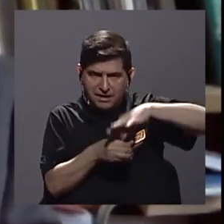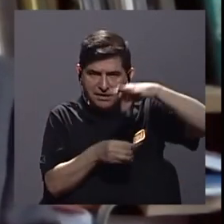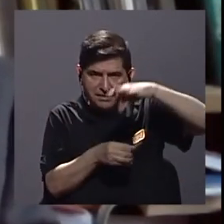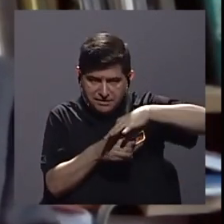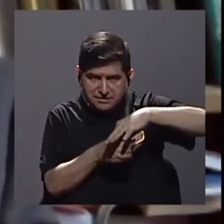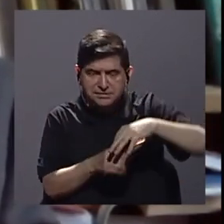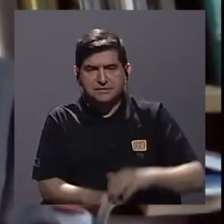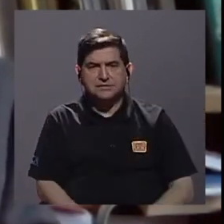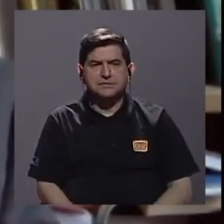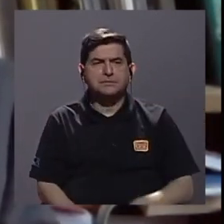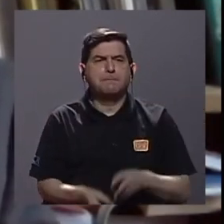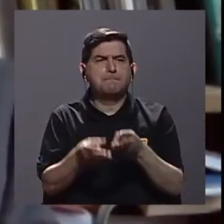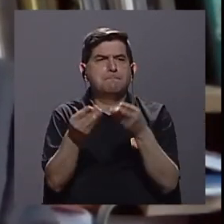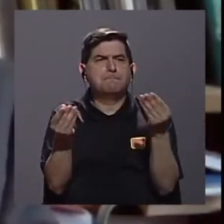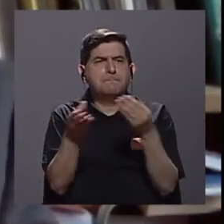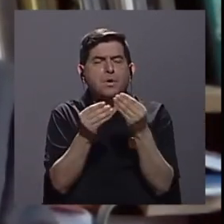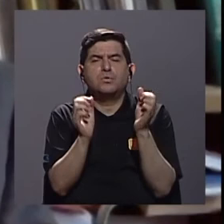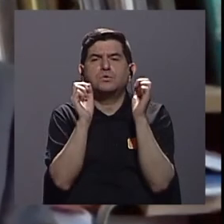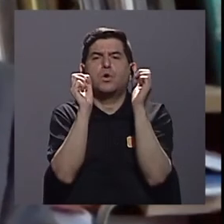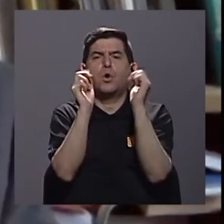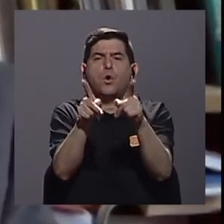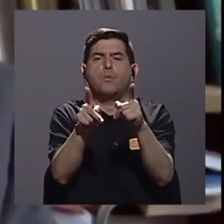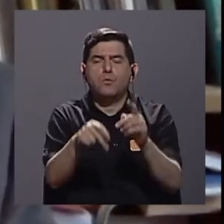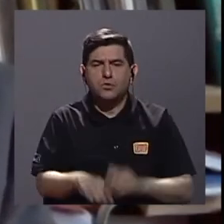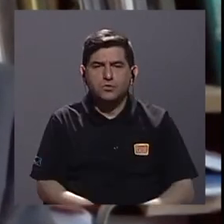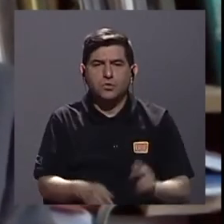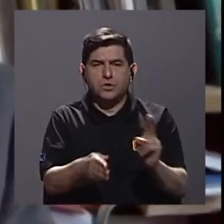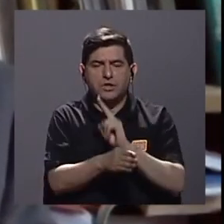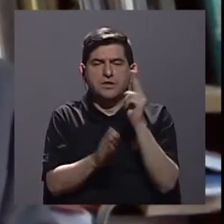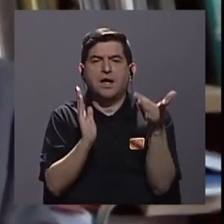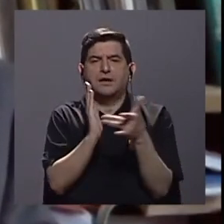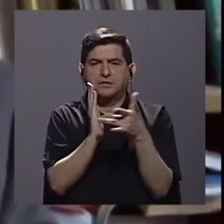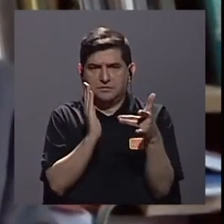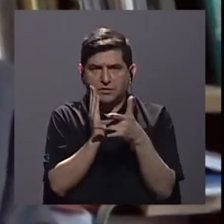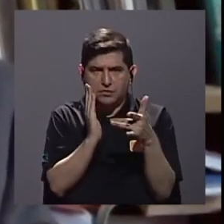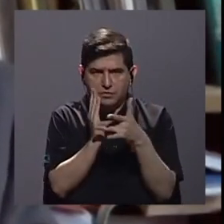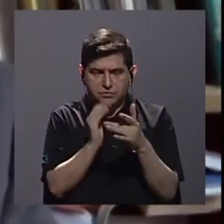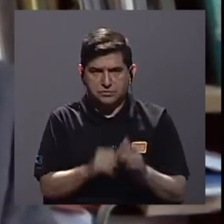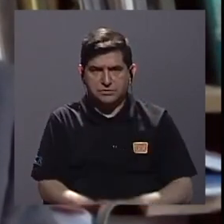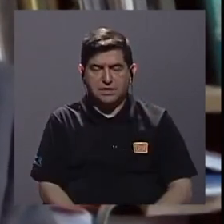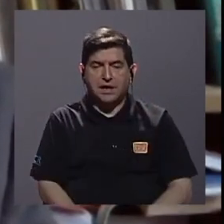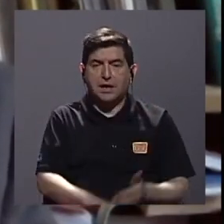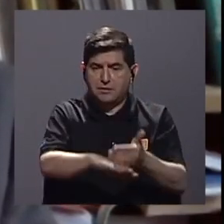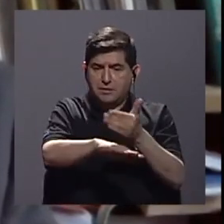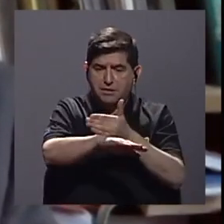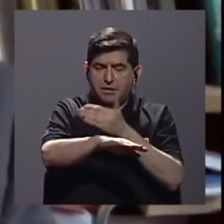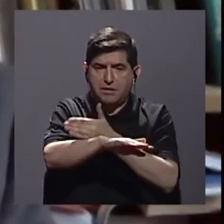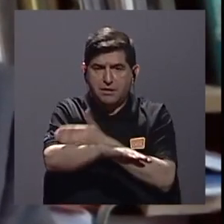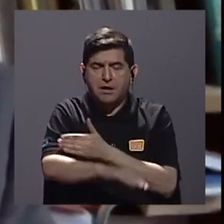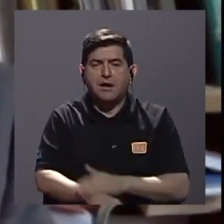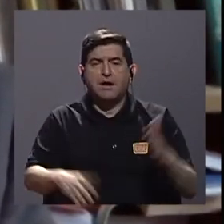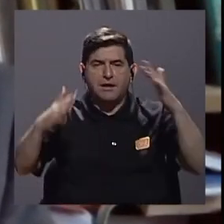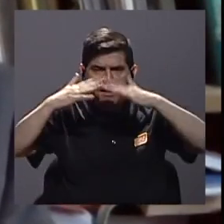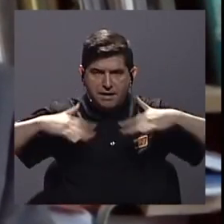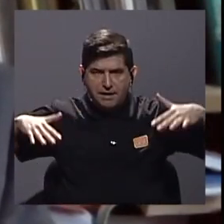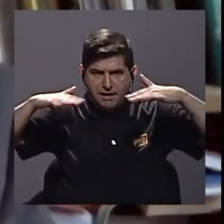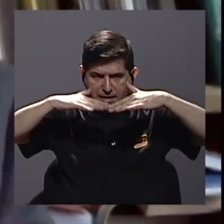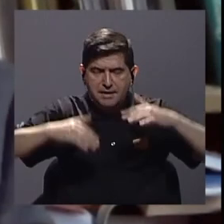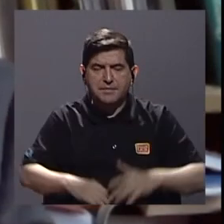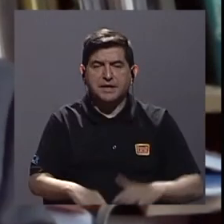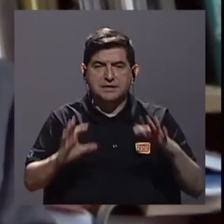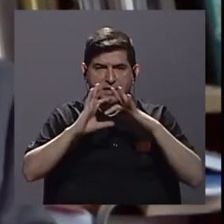nos generan más bien oportunidades de usar esas tecnologías para mejorar el desempeño ambiental de la